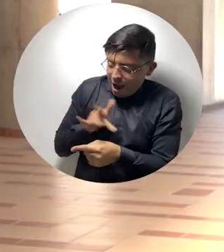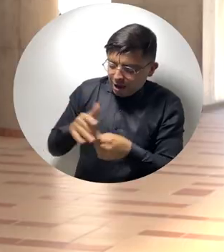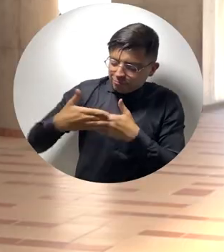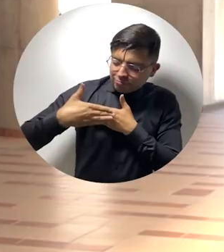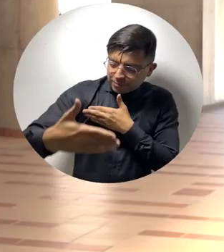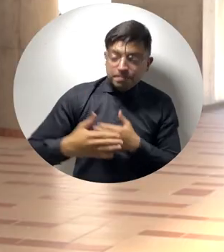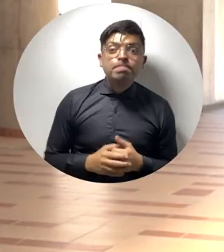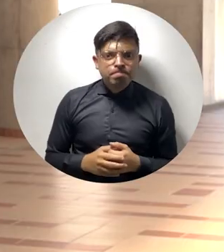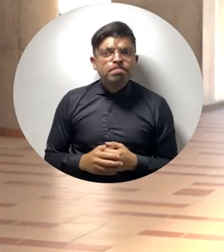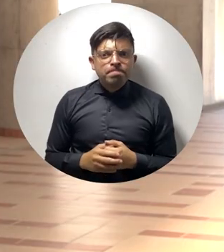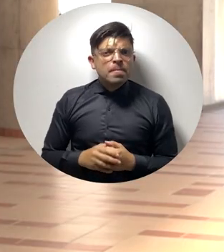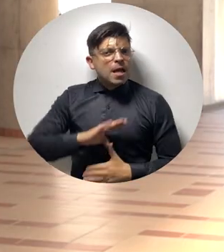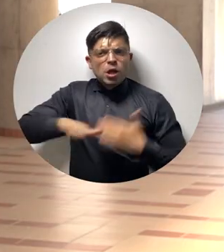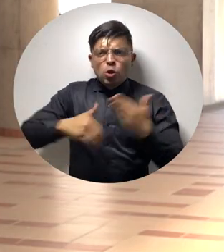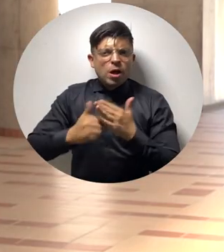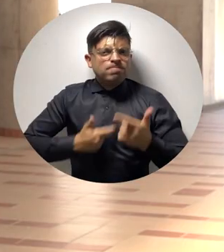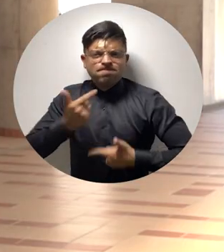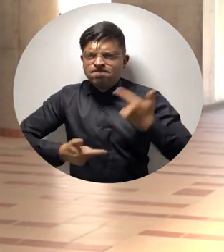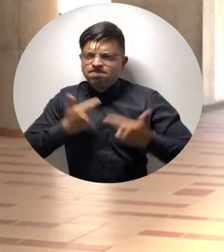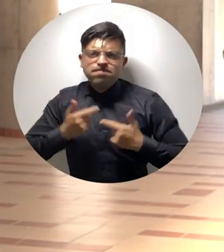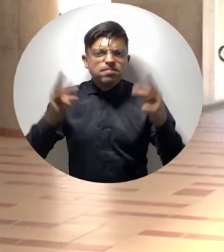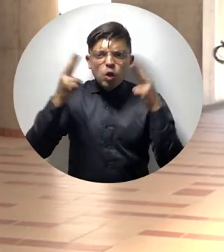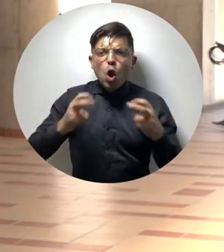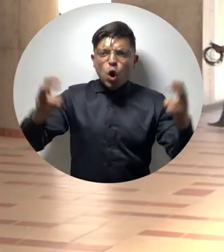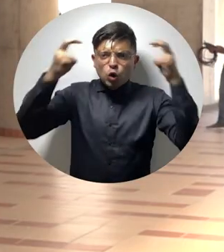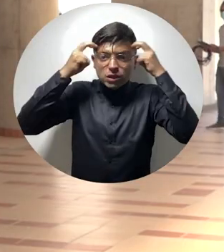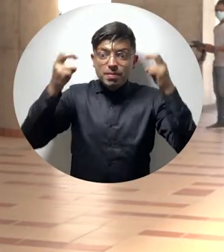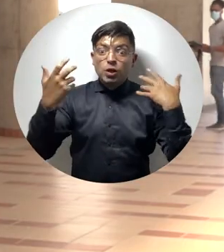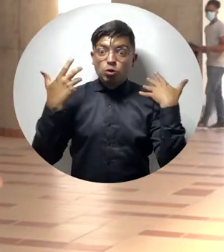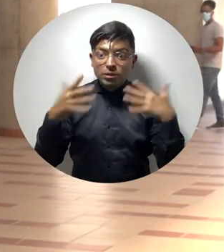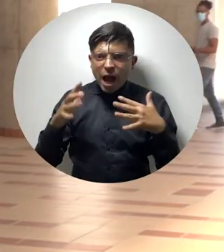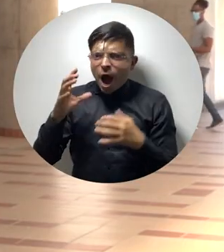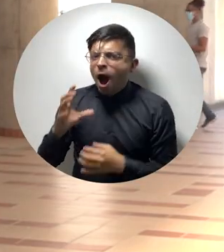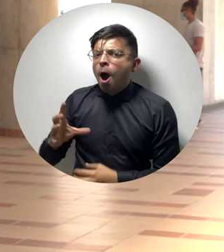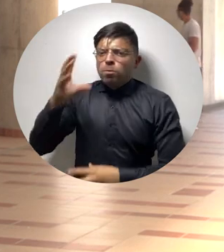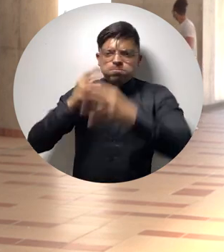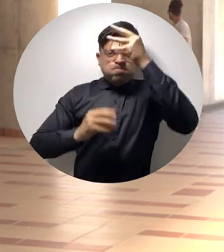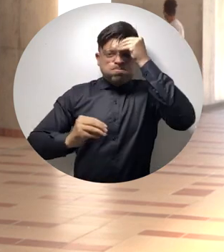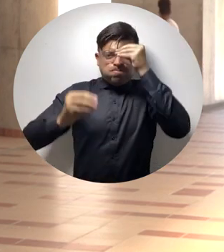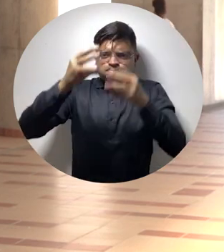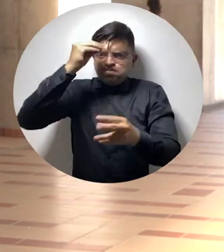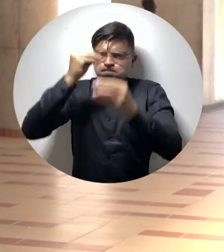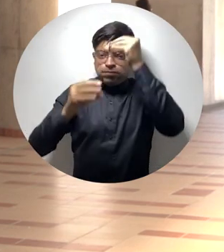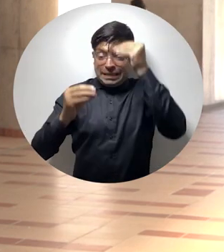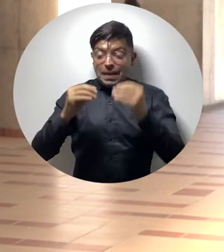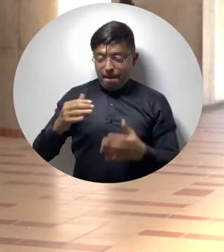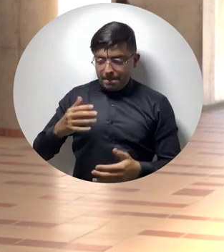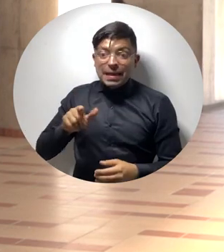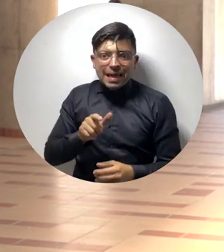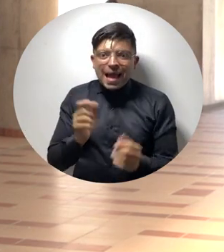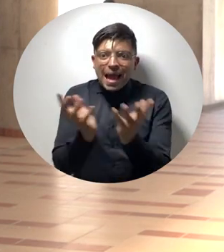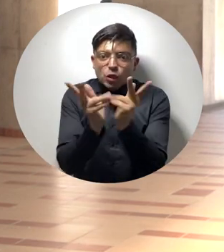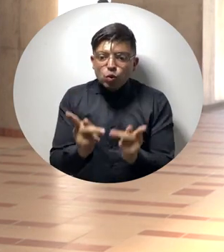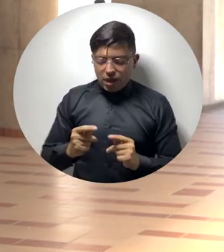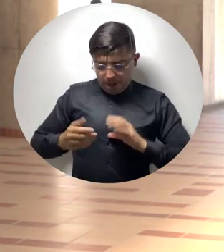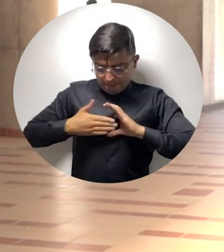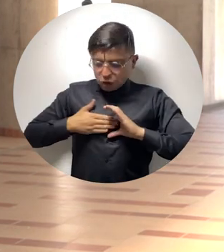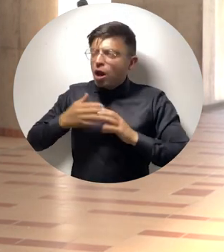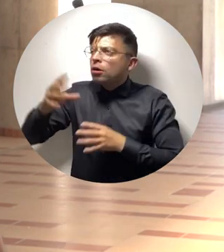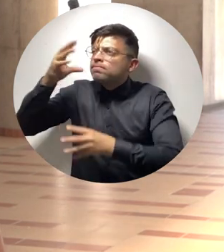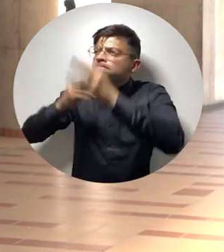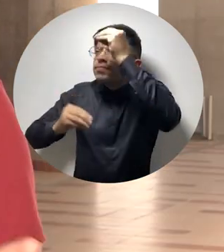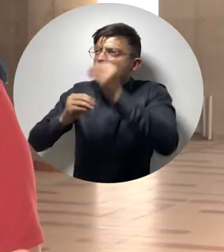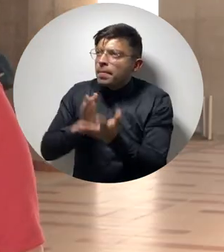desempeñar toda la labor y todo ese conocimiento que he adquirido a lo largo de mi formación personal